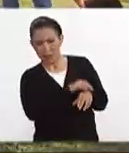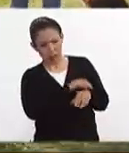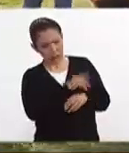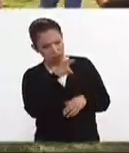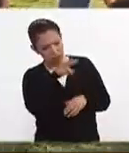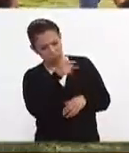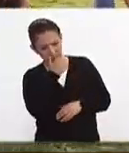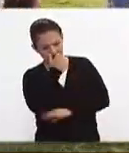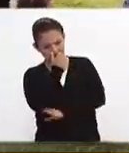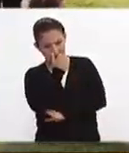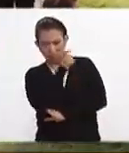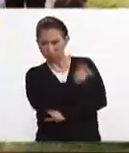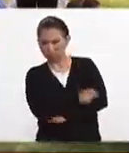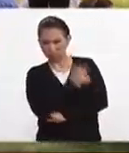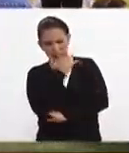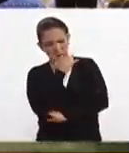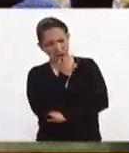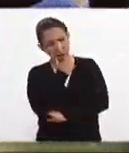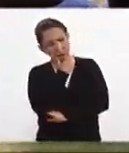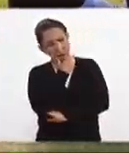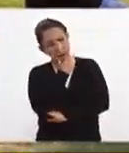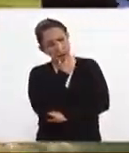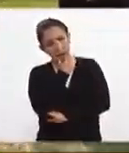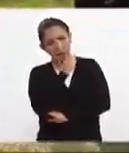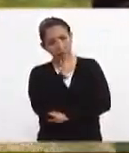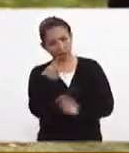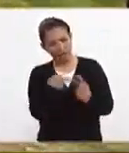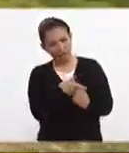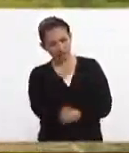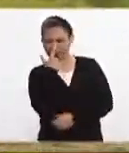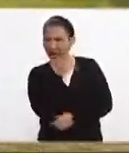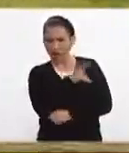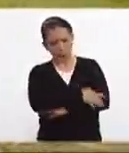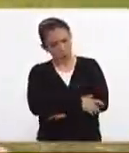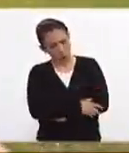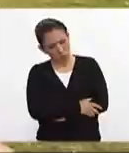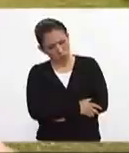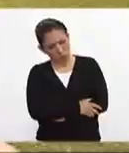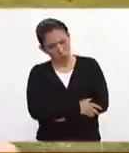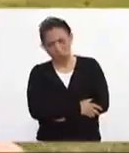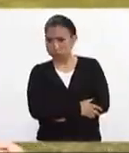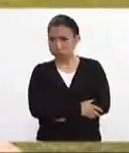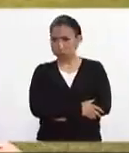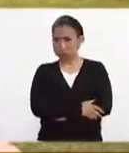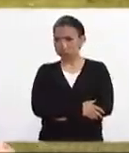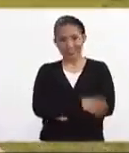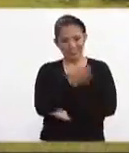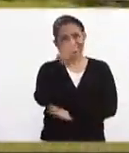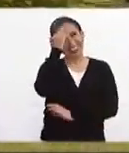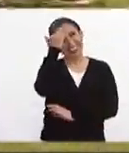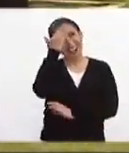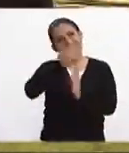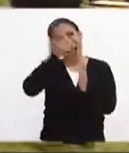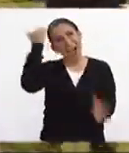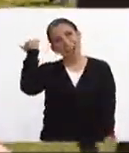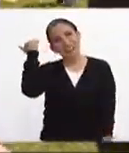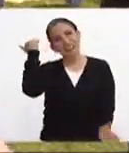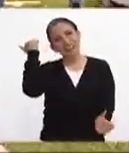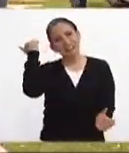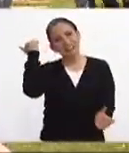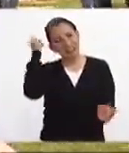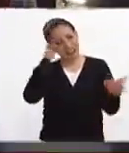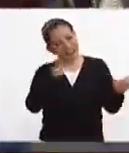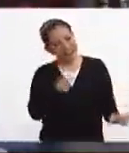que tiene alguna conducta decimos desadaptada y lo que queremos decir con esto es pensemos en cómo se cómo se